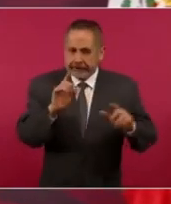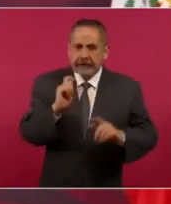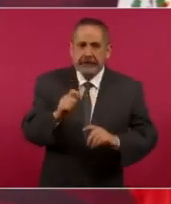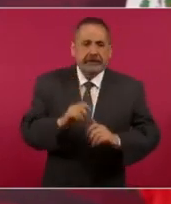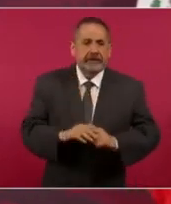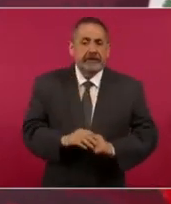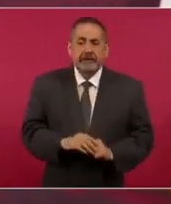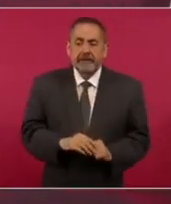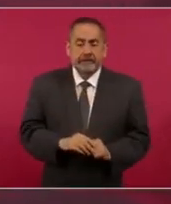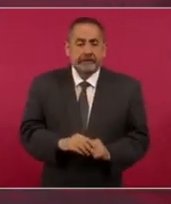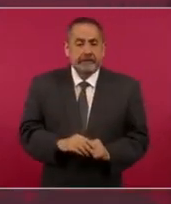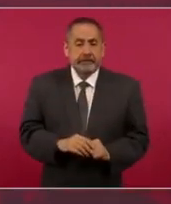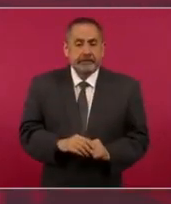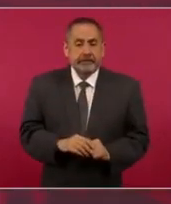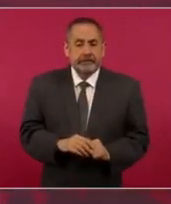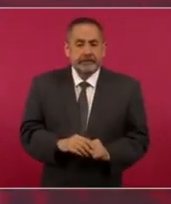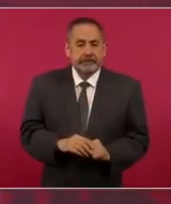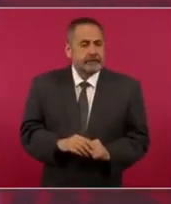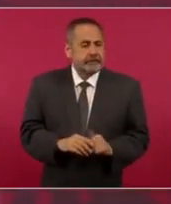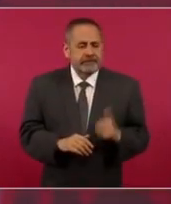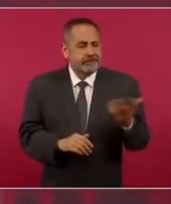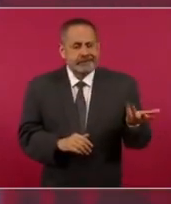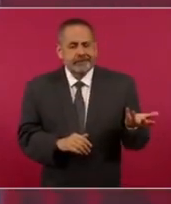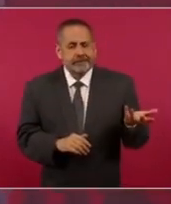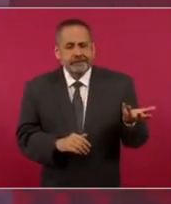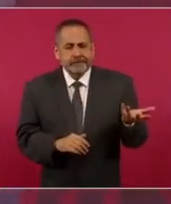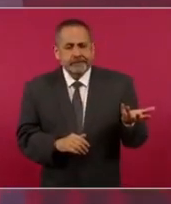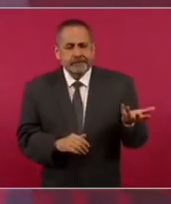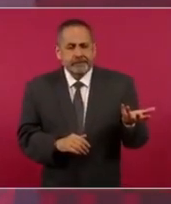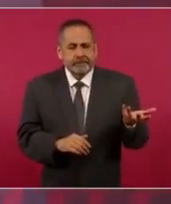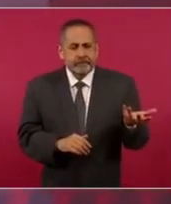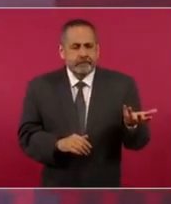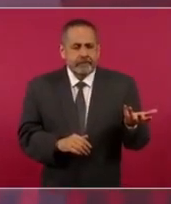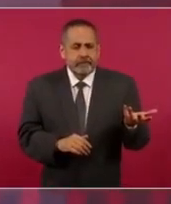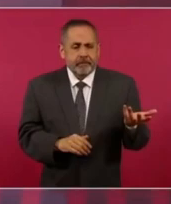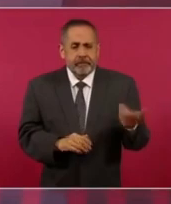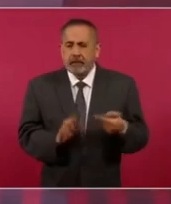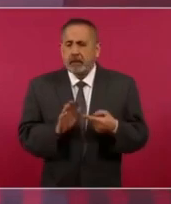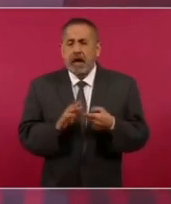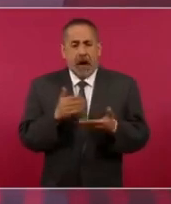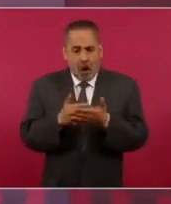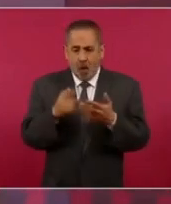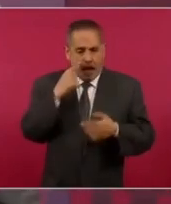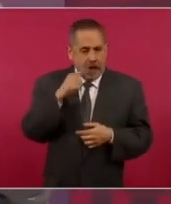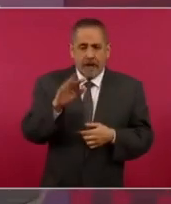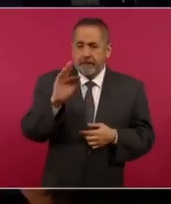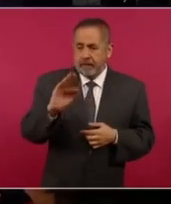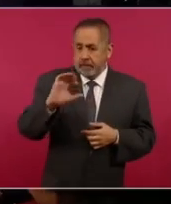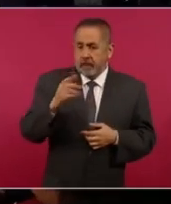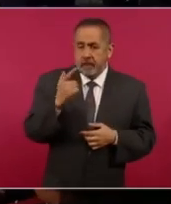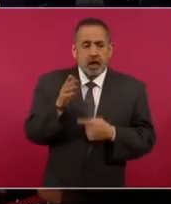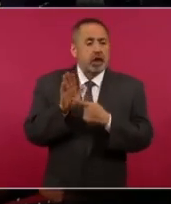es cuál es la explicación que le vas a dar al pueblo de México